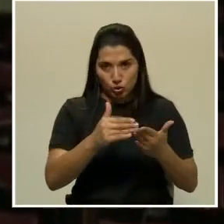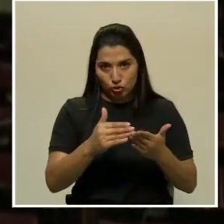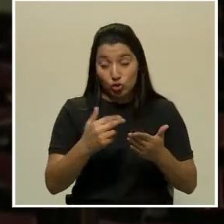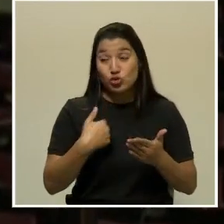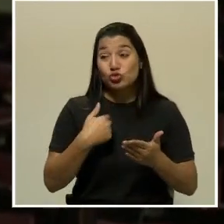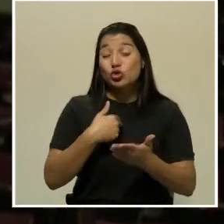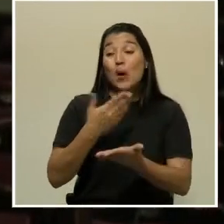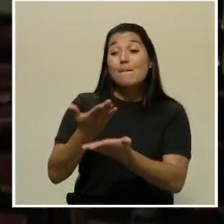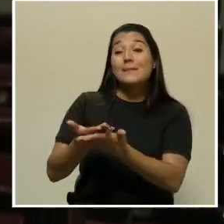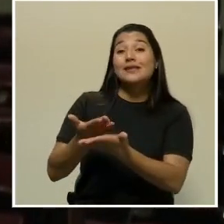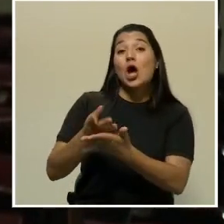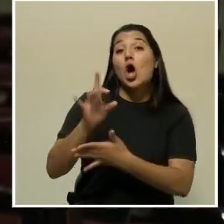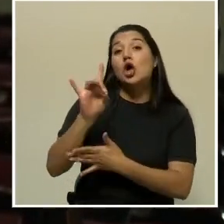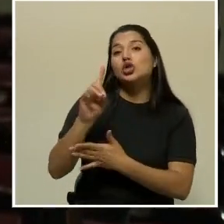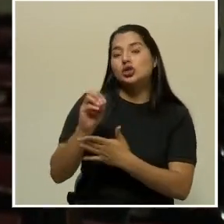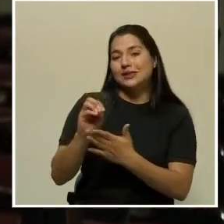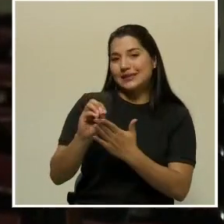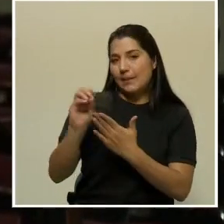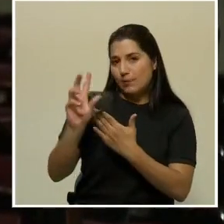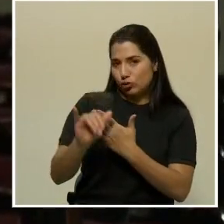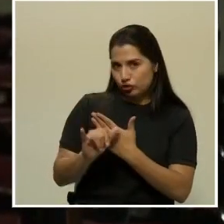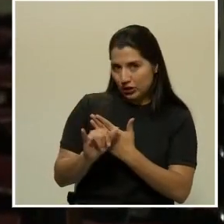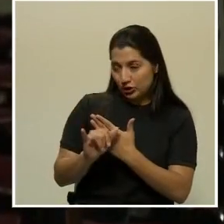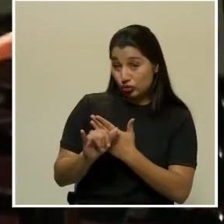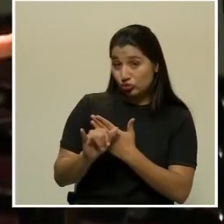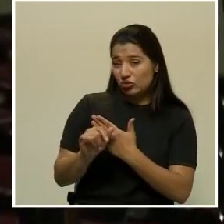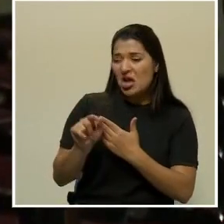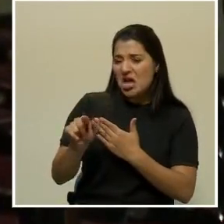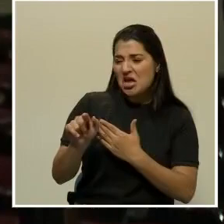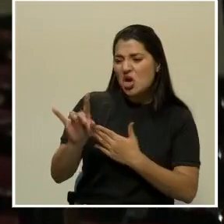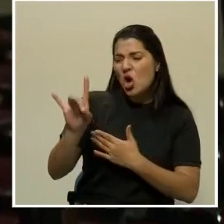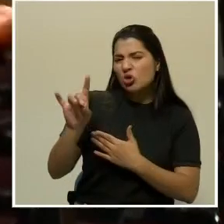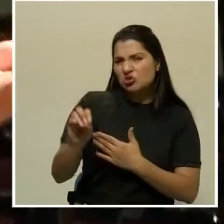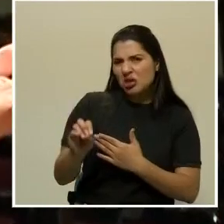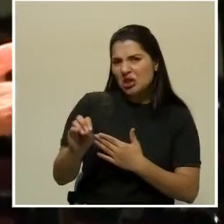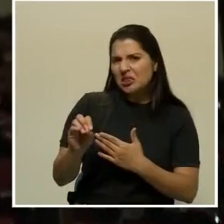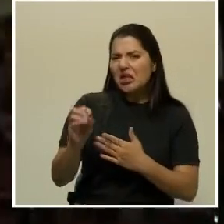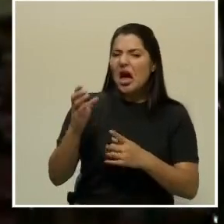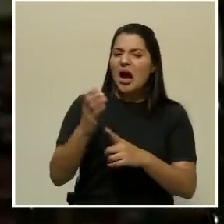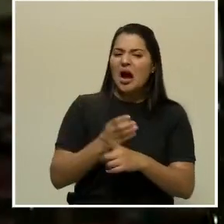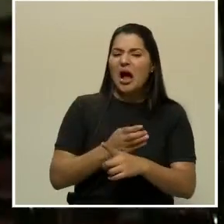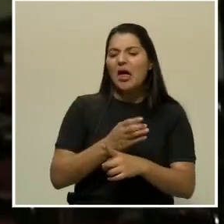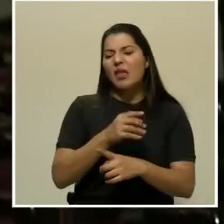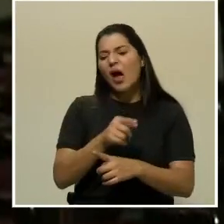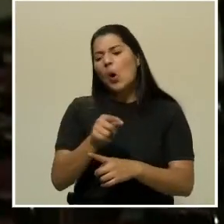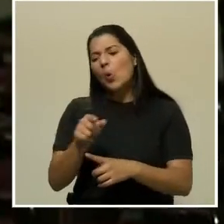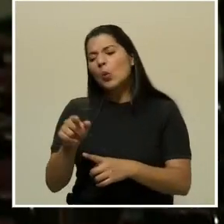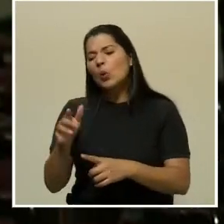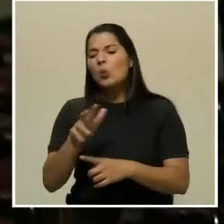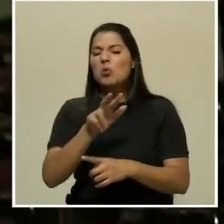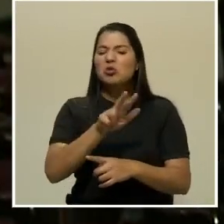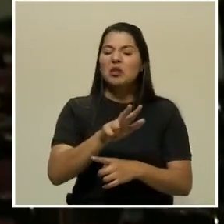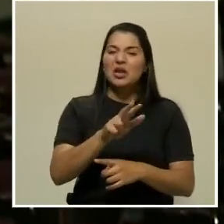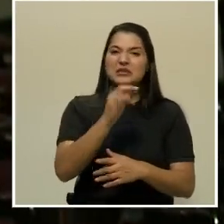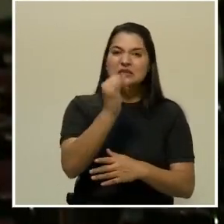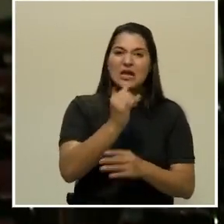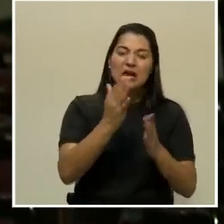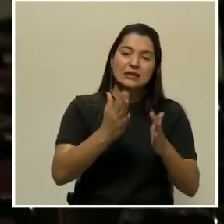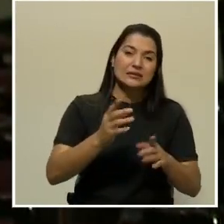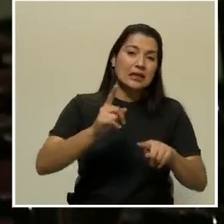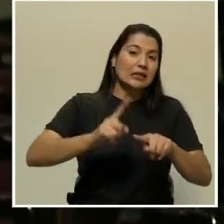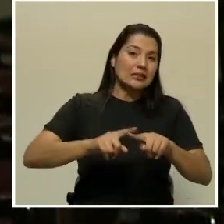proyectos. Esos 80 proyectos en promedio van desde tres artistas hasta lo que ellos quieran sumar según lo